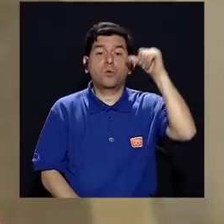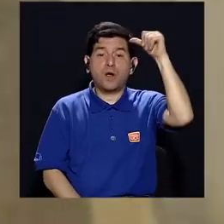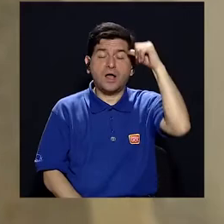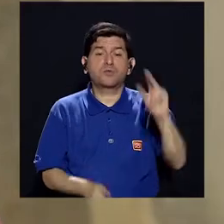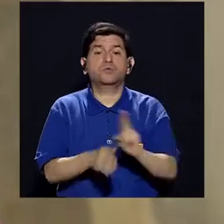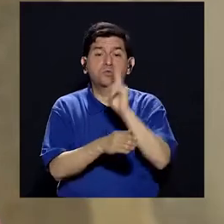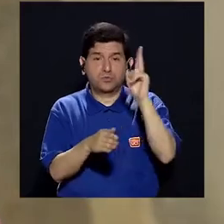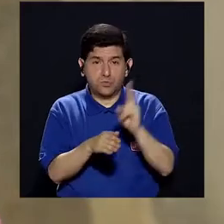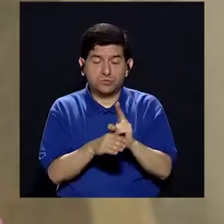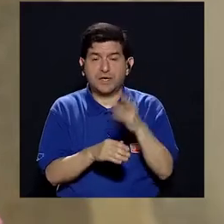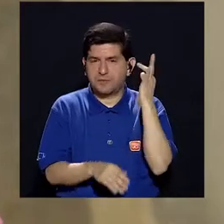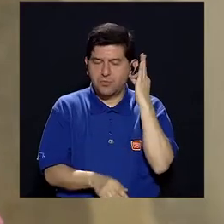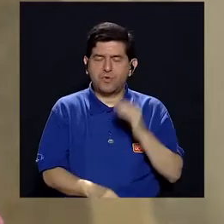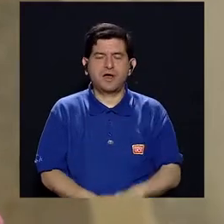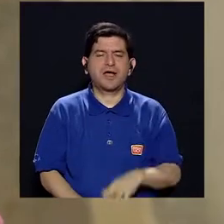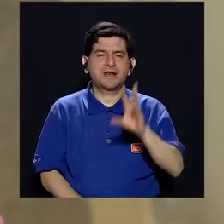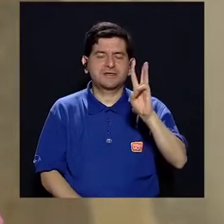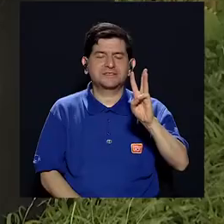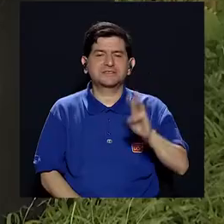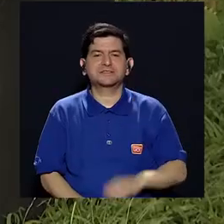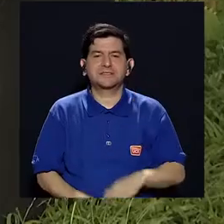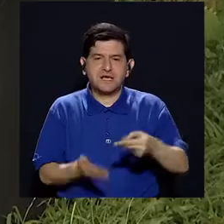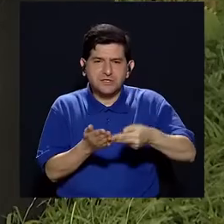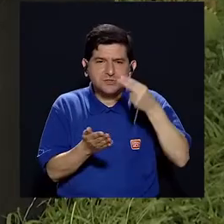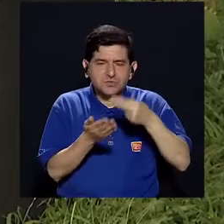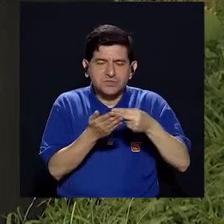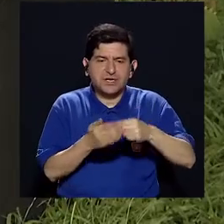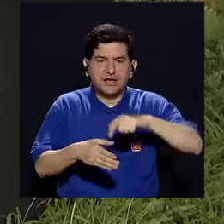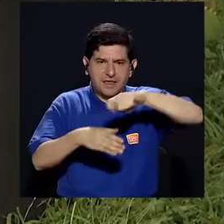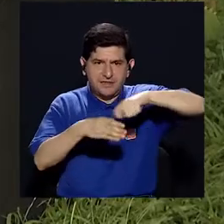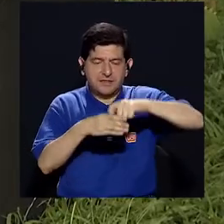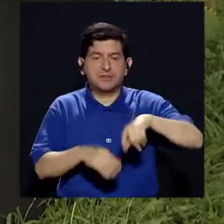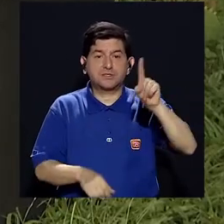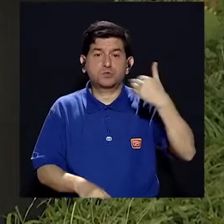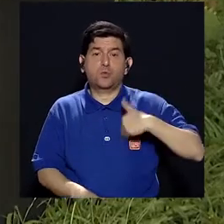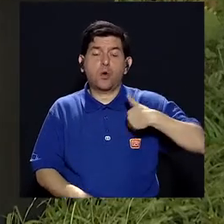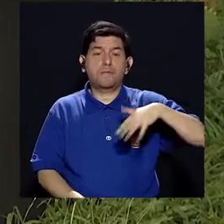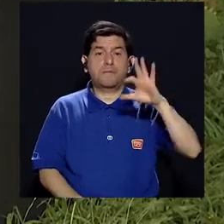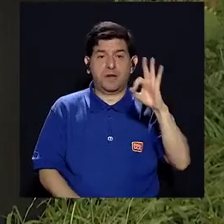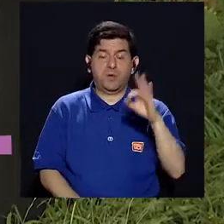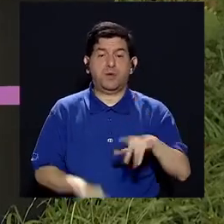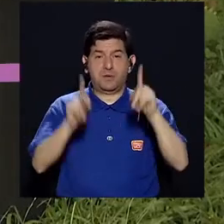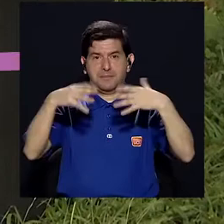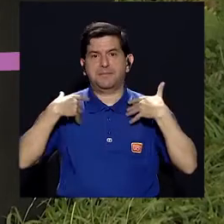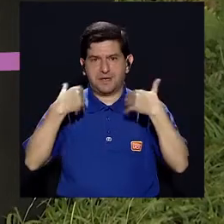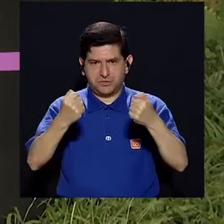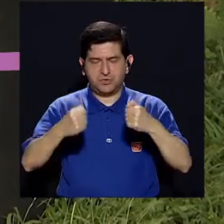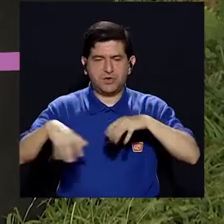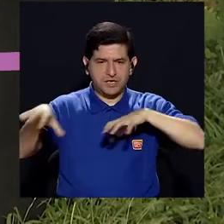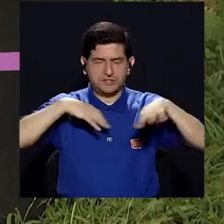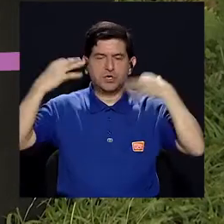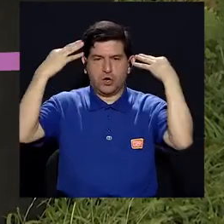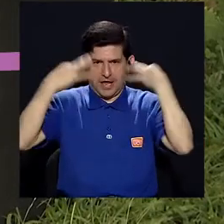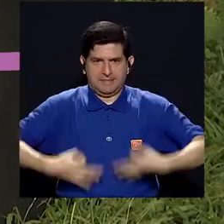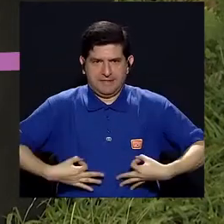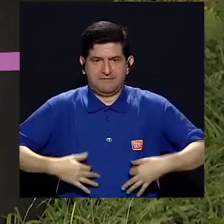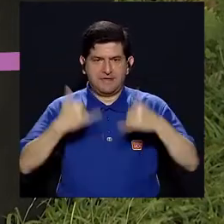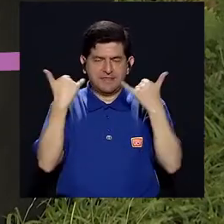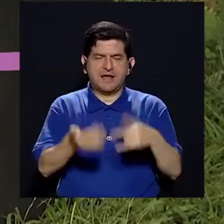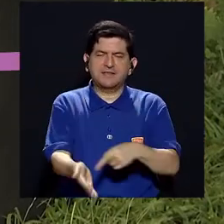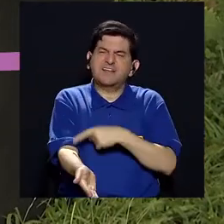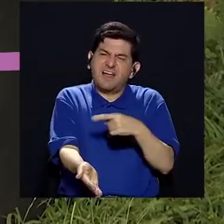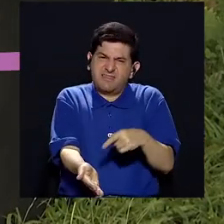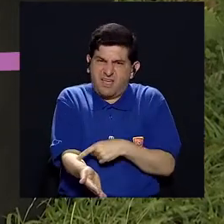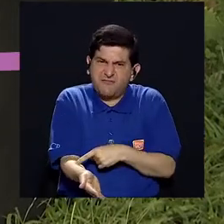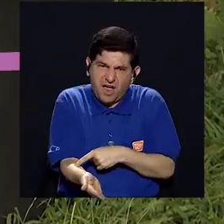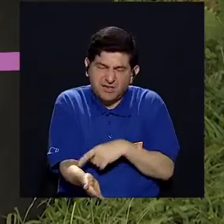que un adulto debe consumir, mujer, seis cucharaditas de azúcar el día máximo y hombre nueve. Si somos personas saludables, ¿verdad? Y físicamente activas.